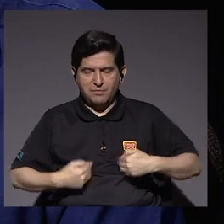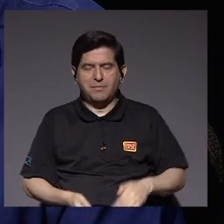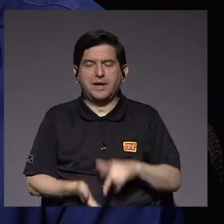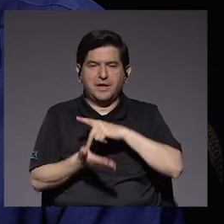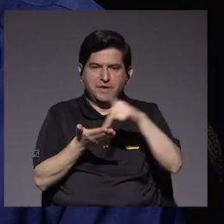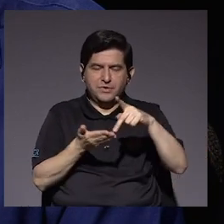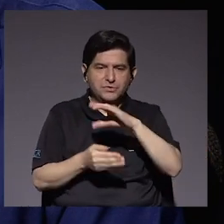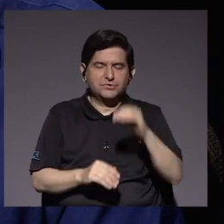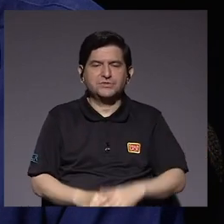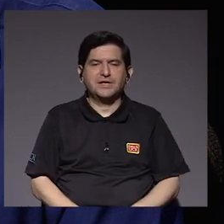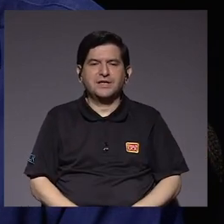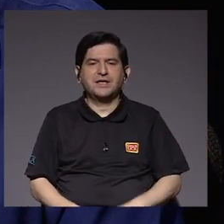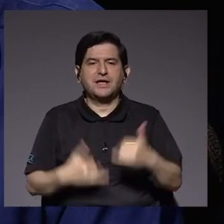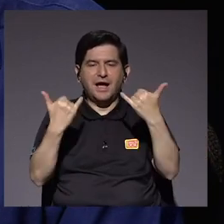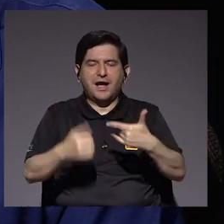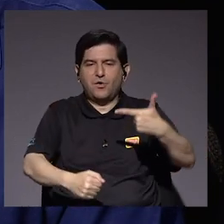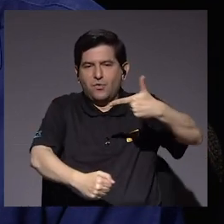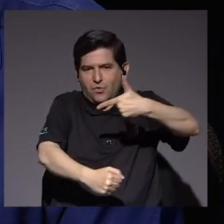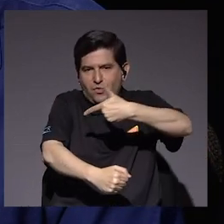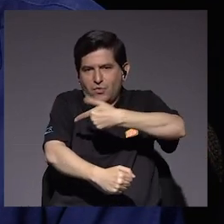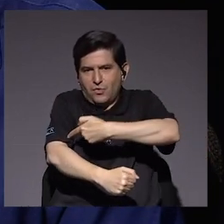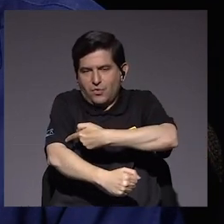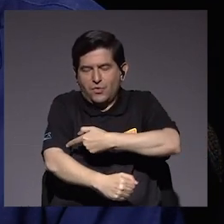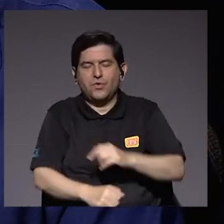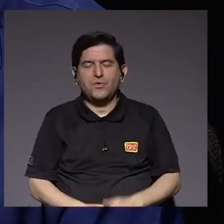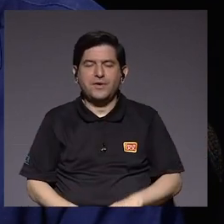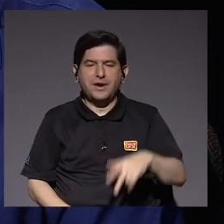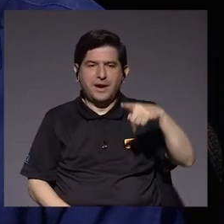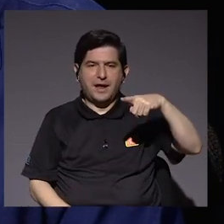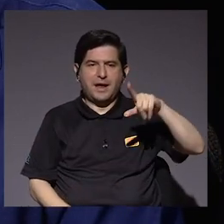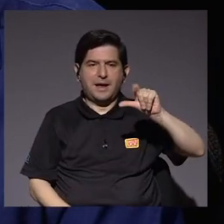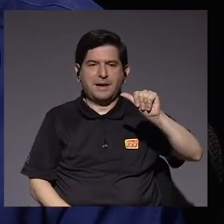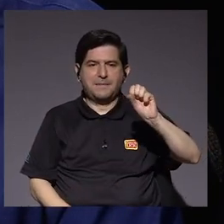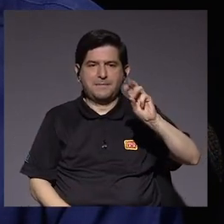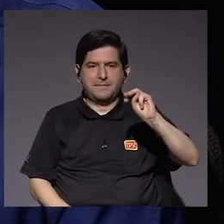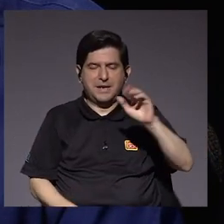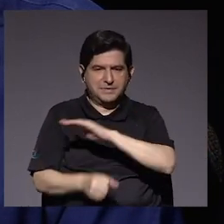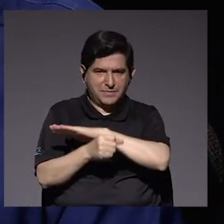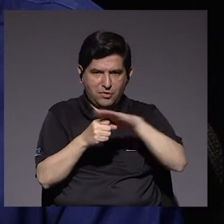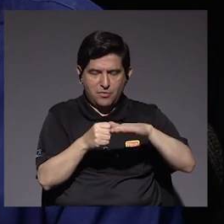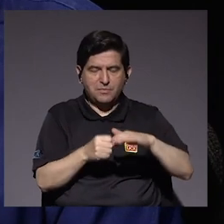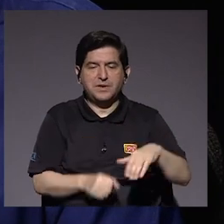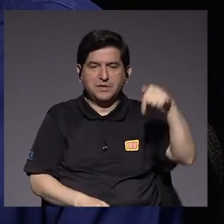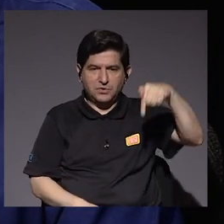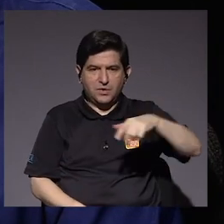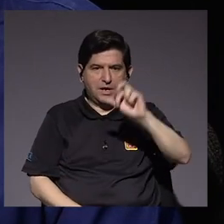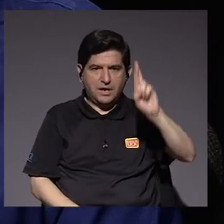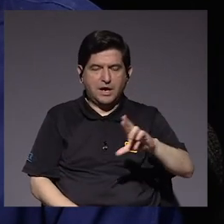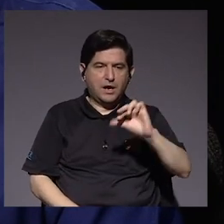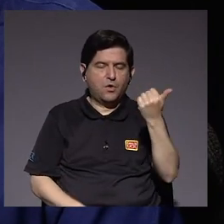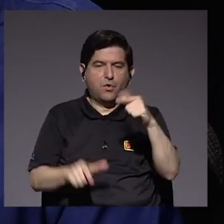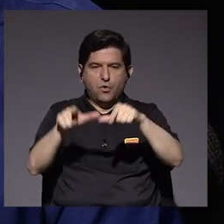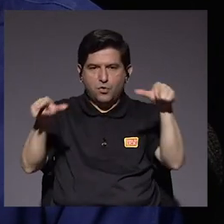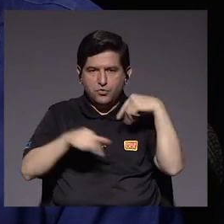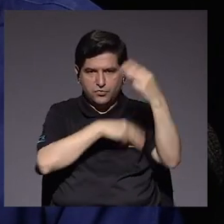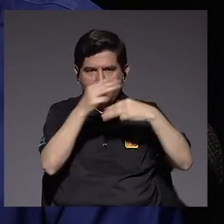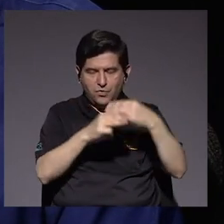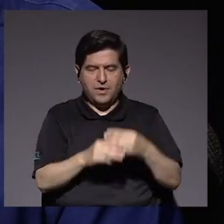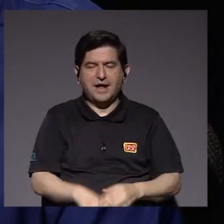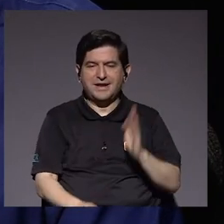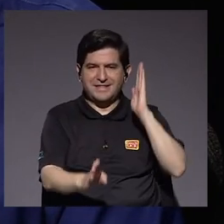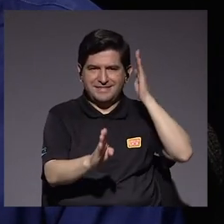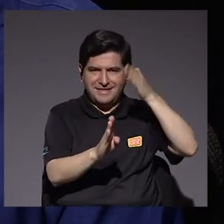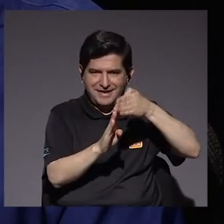transfusión de plasma que se está haciendo en otras partes del mundo y también en Costa Rica. Porque cuando se transfunde el plasma